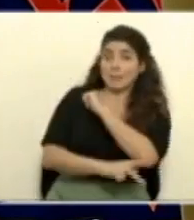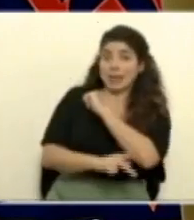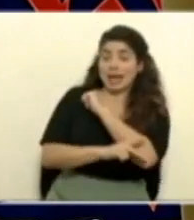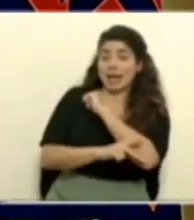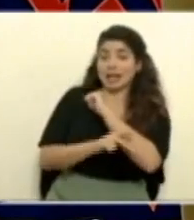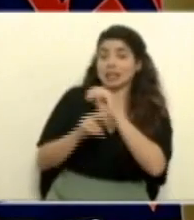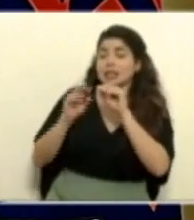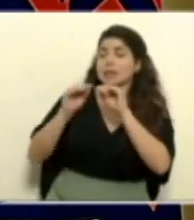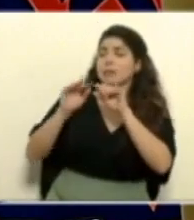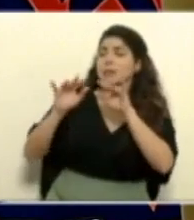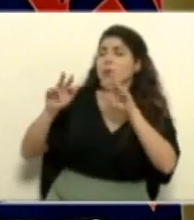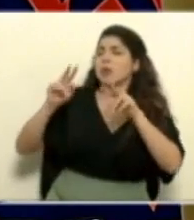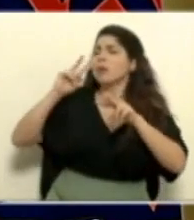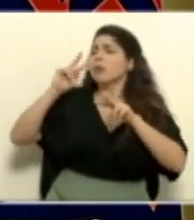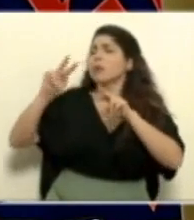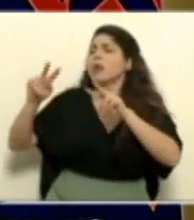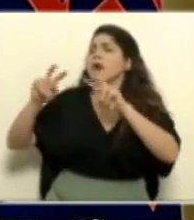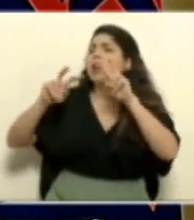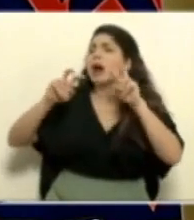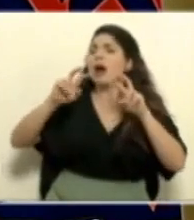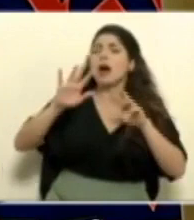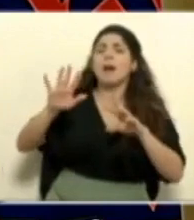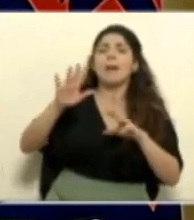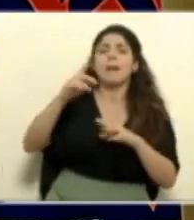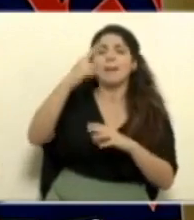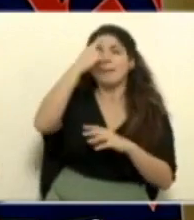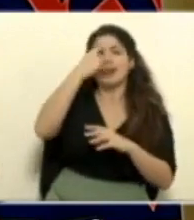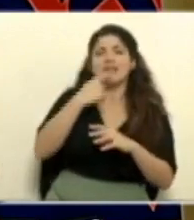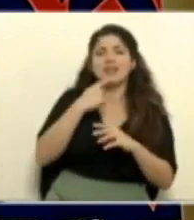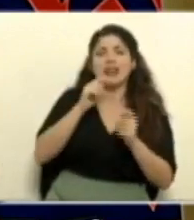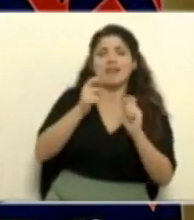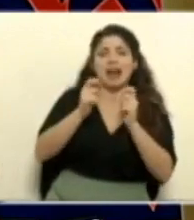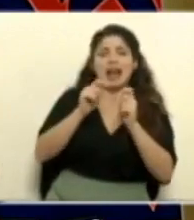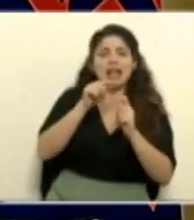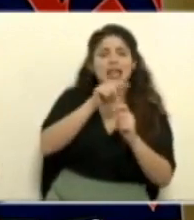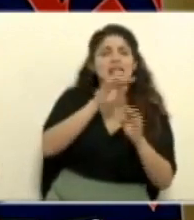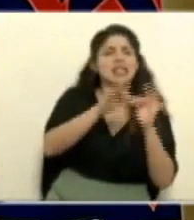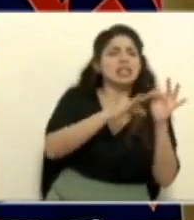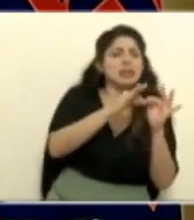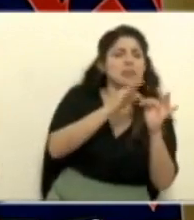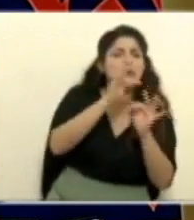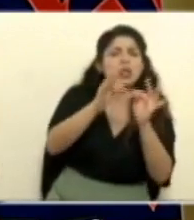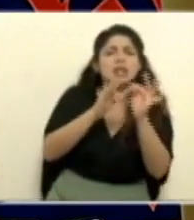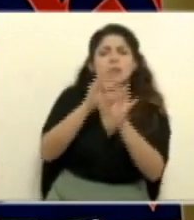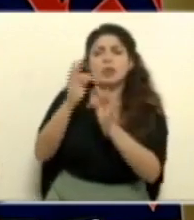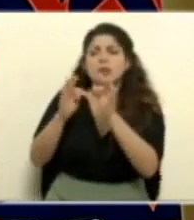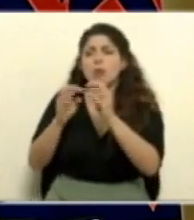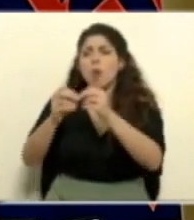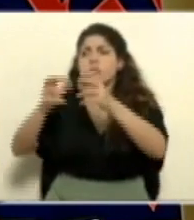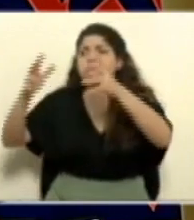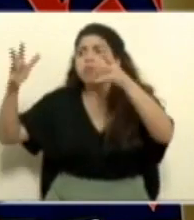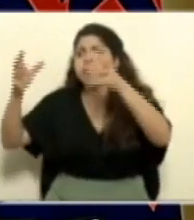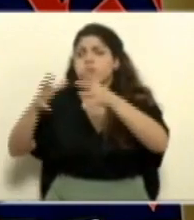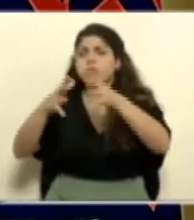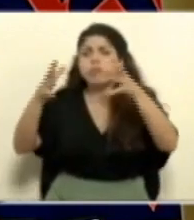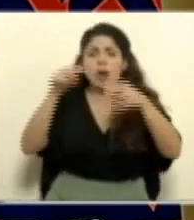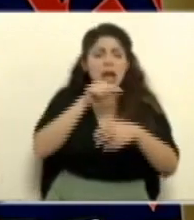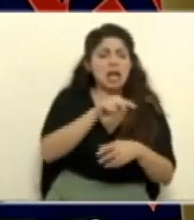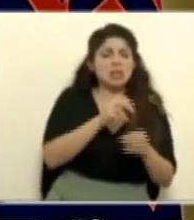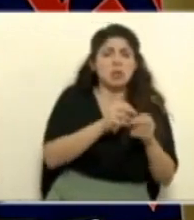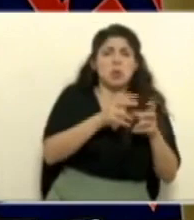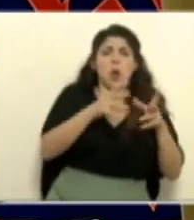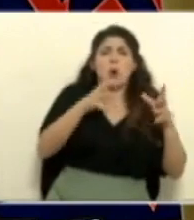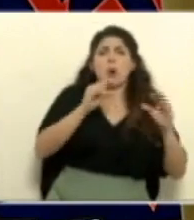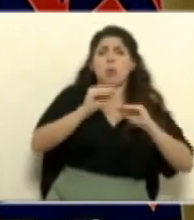epidemiológicos relevantes que hay que darle seguimiento pero como bien lo dice el señor ministro no presentan esas características de transmisibilidad